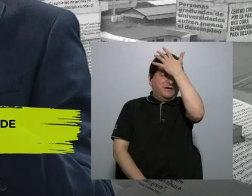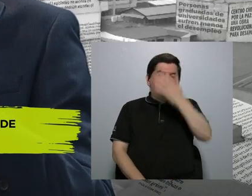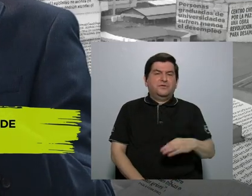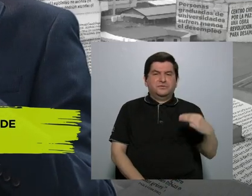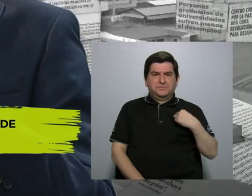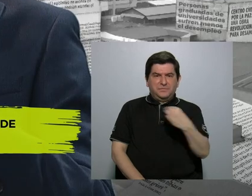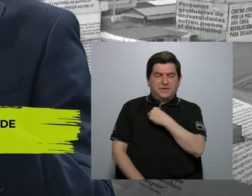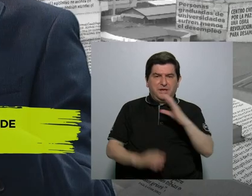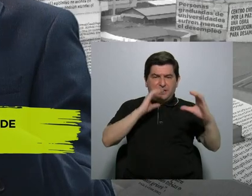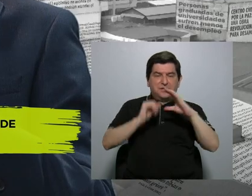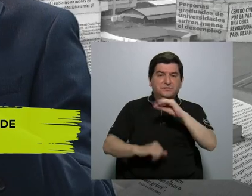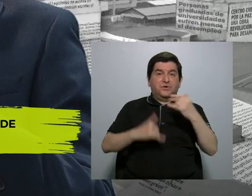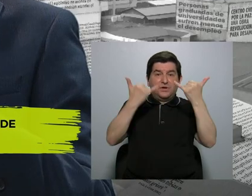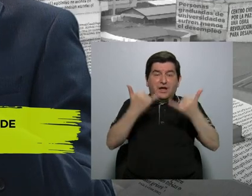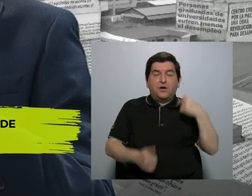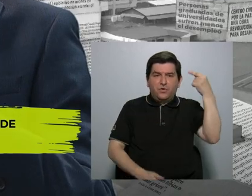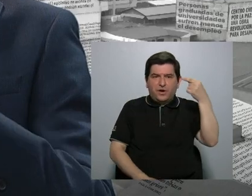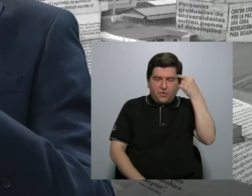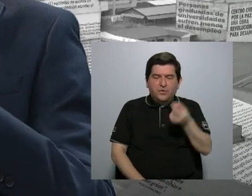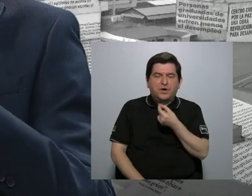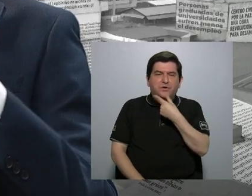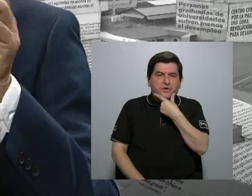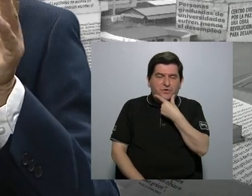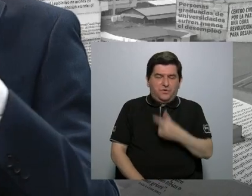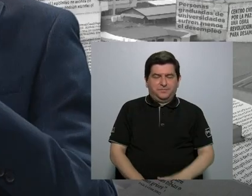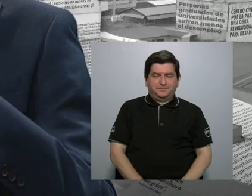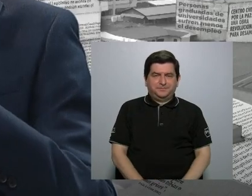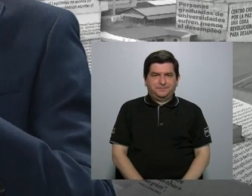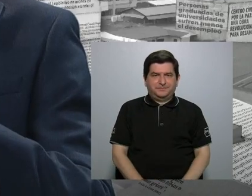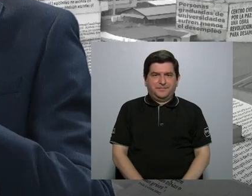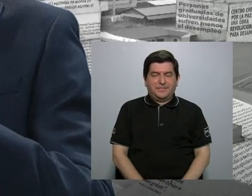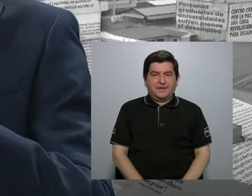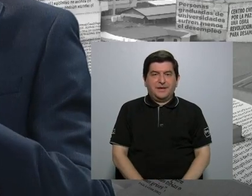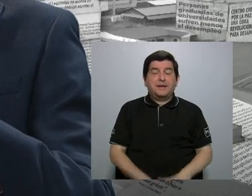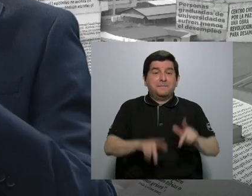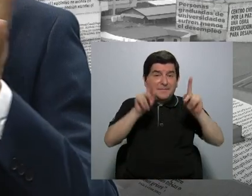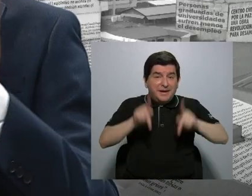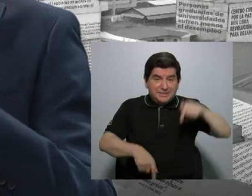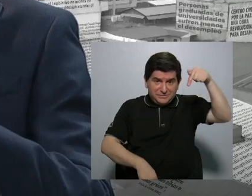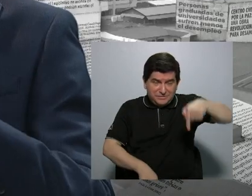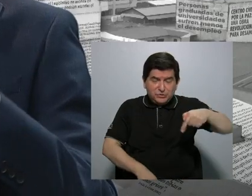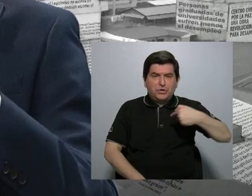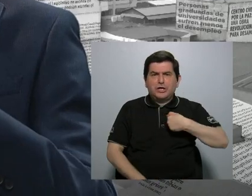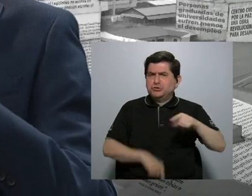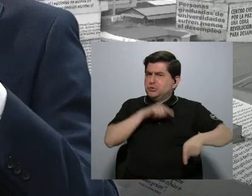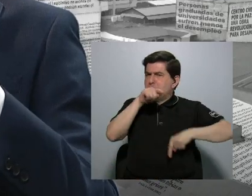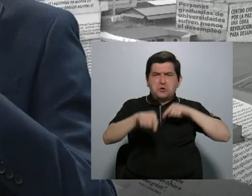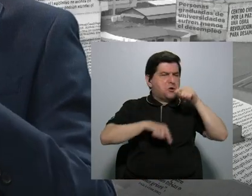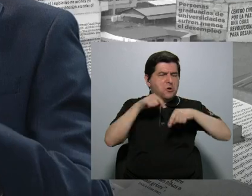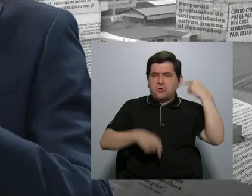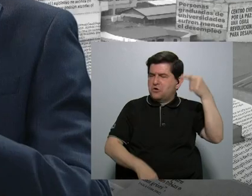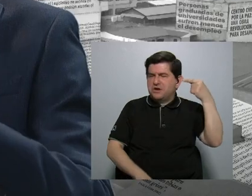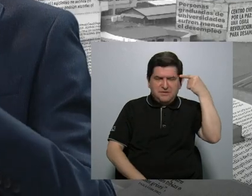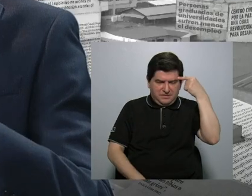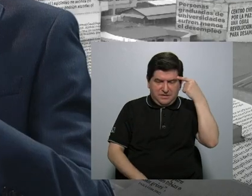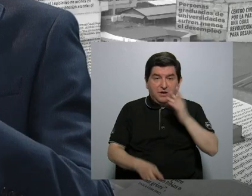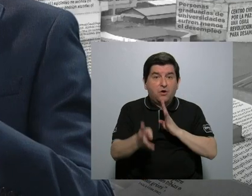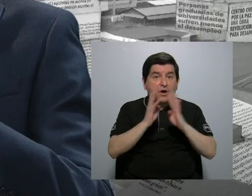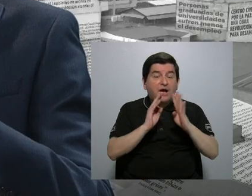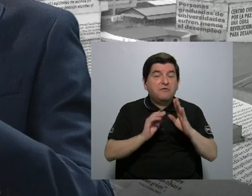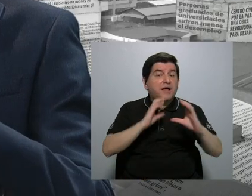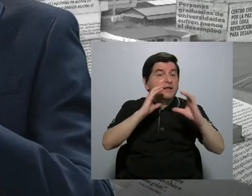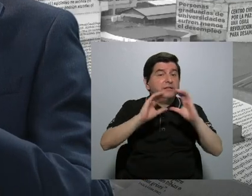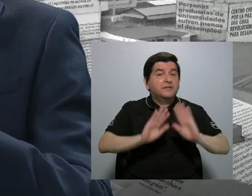Y ahora con lo que llevamos del gobierno de don Rodrigo Chávez. Y coste, para efectos de la gente aquí, yo no critico el gobierno, sino que estamos hablando de